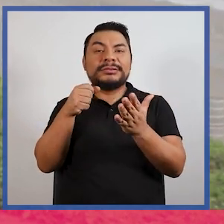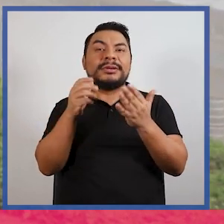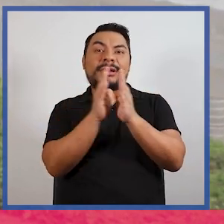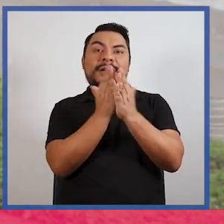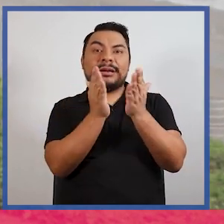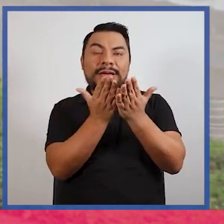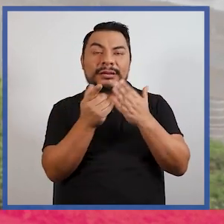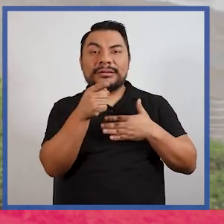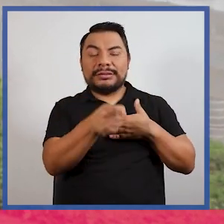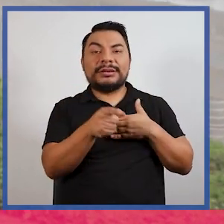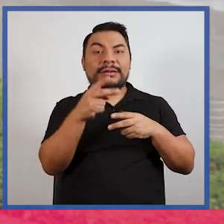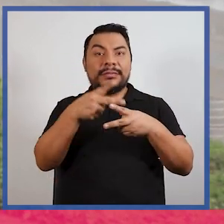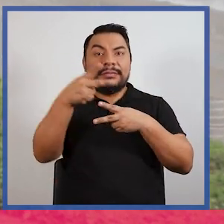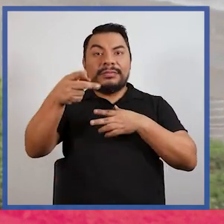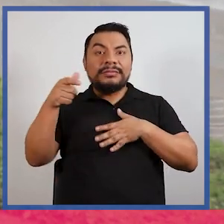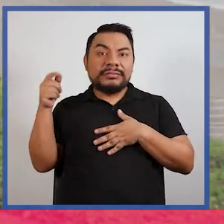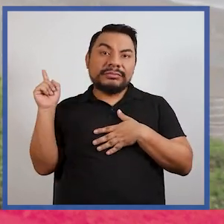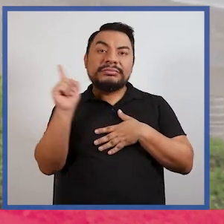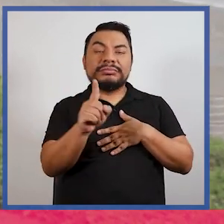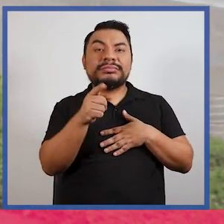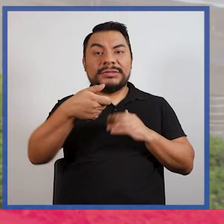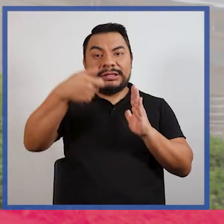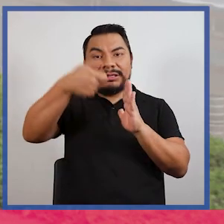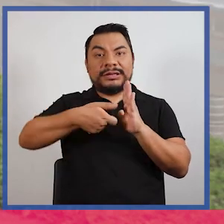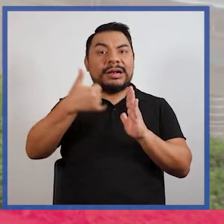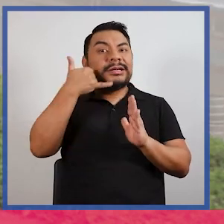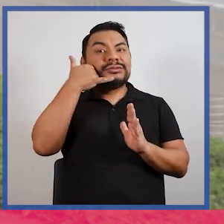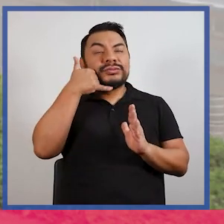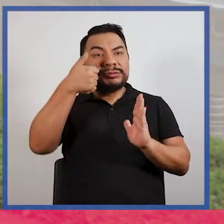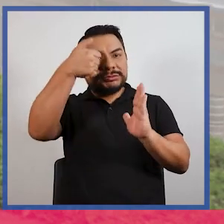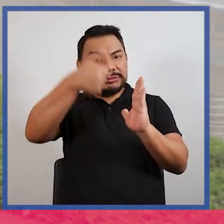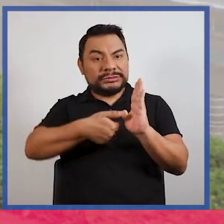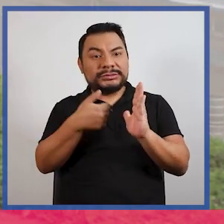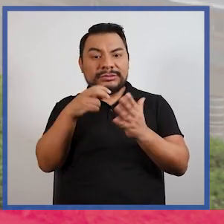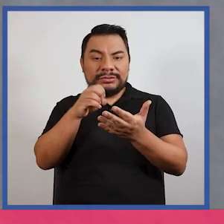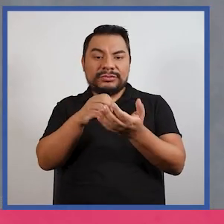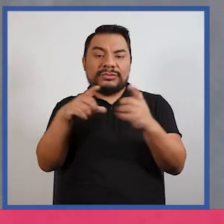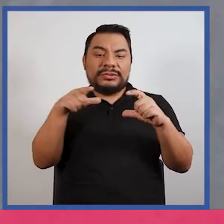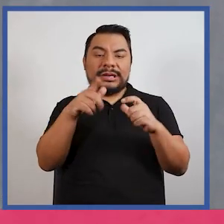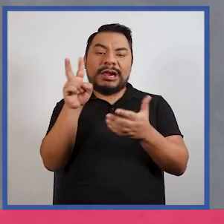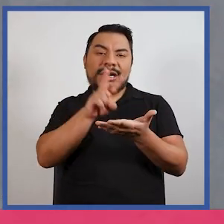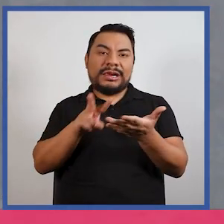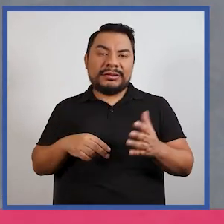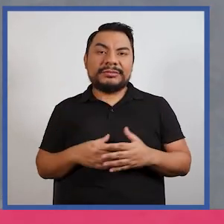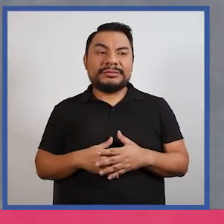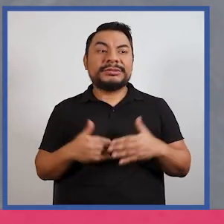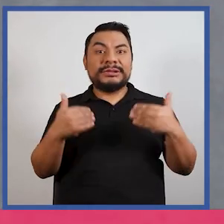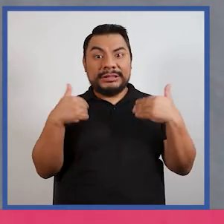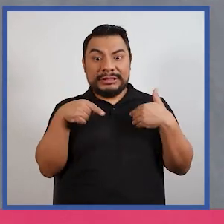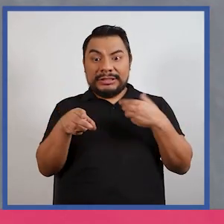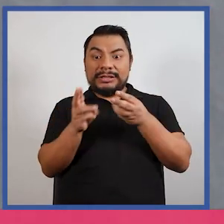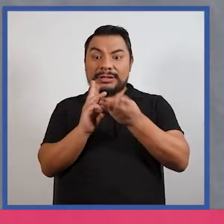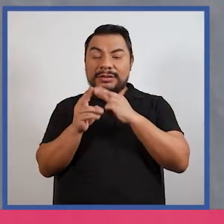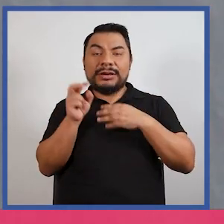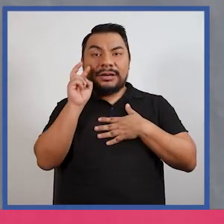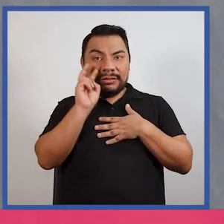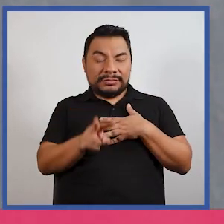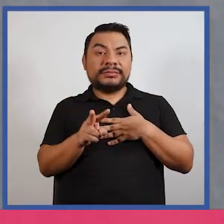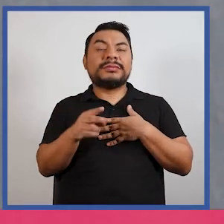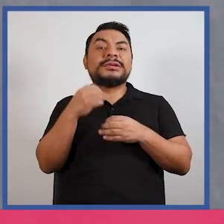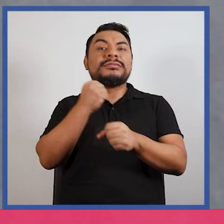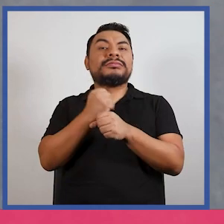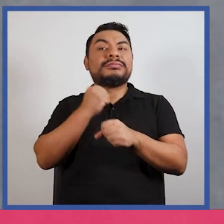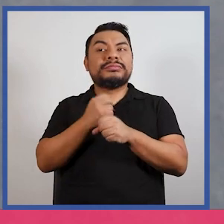básicamente cualquier vecino podía pasar, escanear el código con su celular y ponerse a leer. Tiene un chat donde revisan la